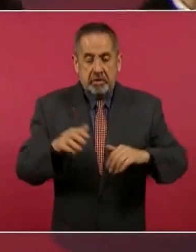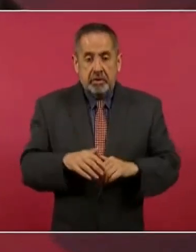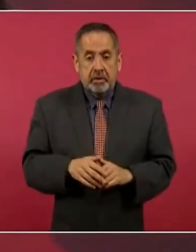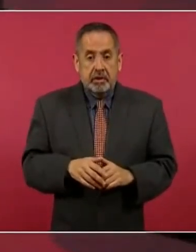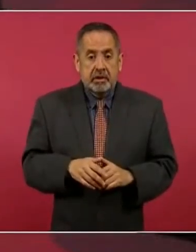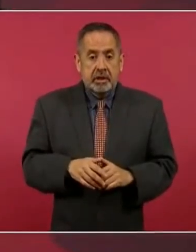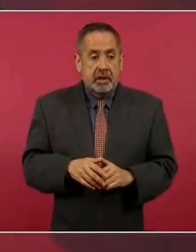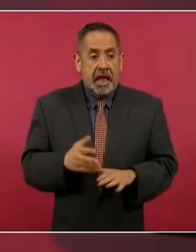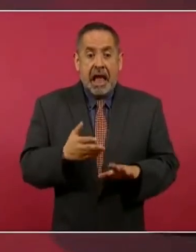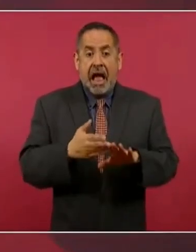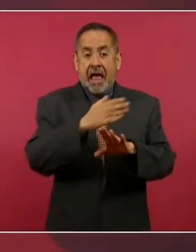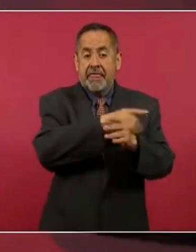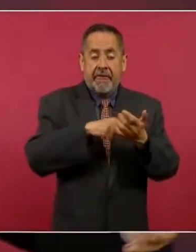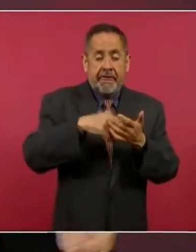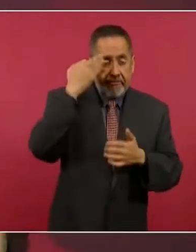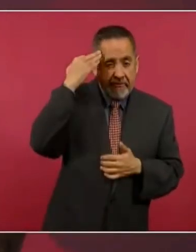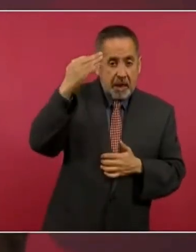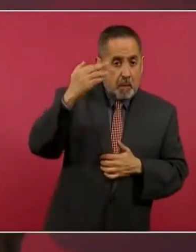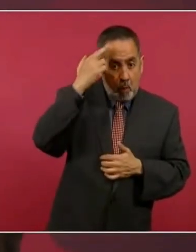durante el porfiriato